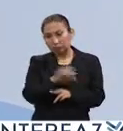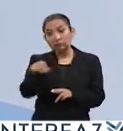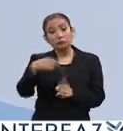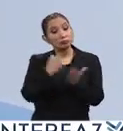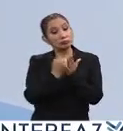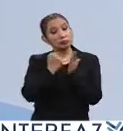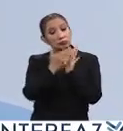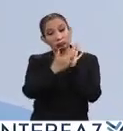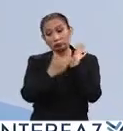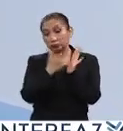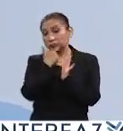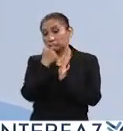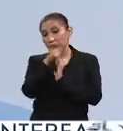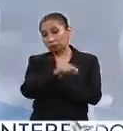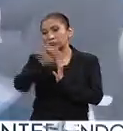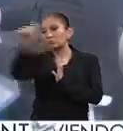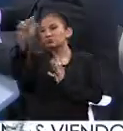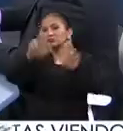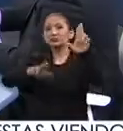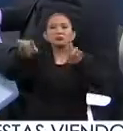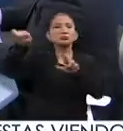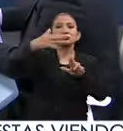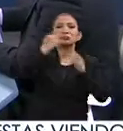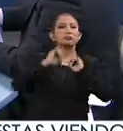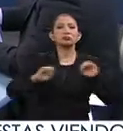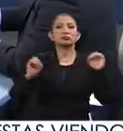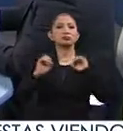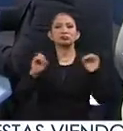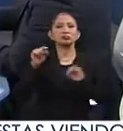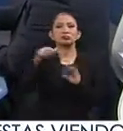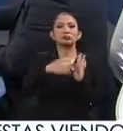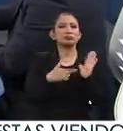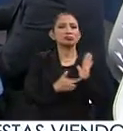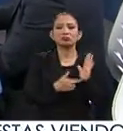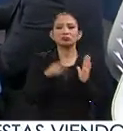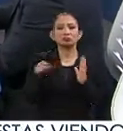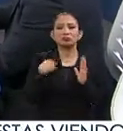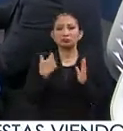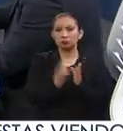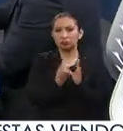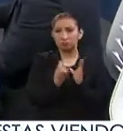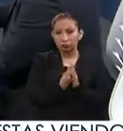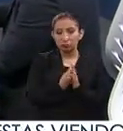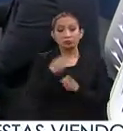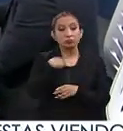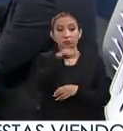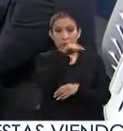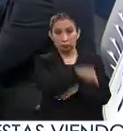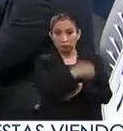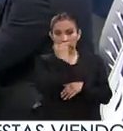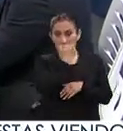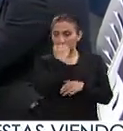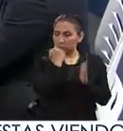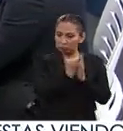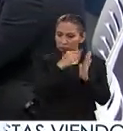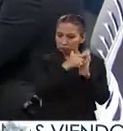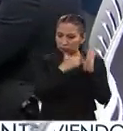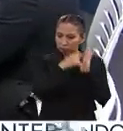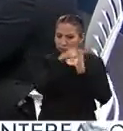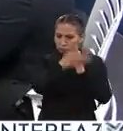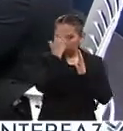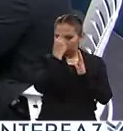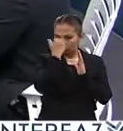porque en otras normales no se lleva a cabo ese requerimiento del curso. Sin embargo, mi escuela lo pide como